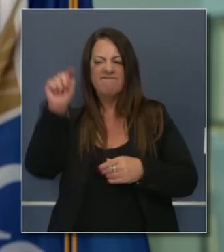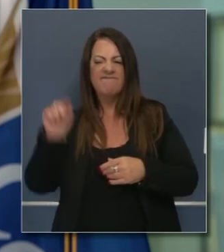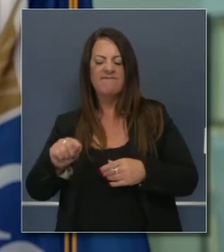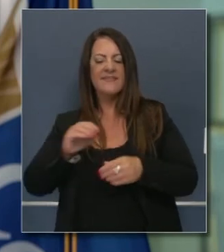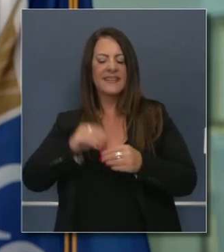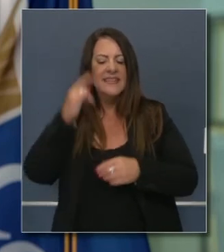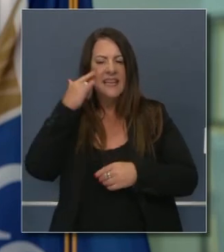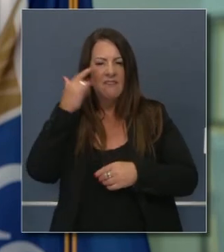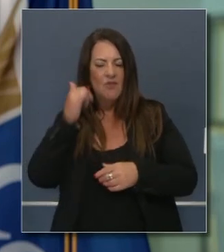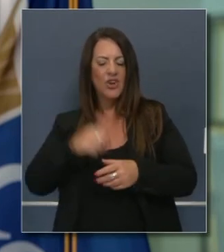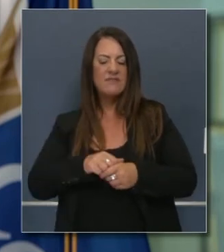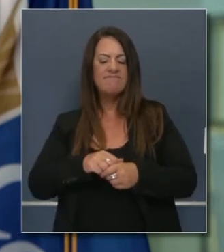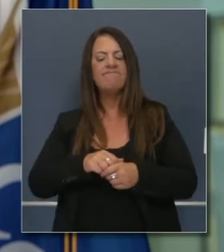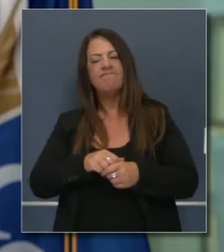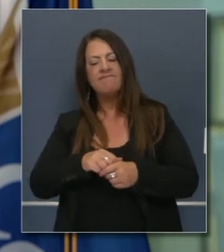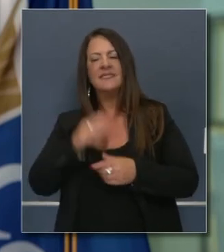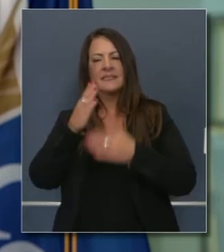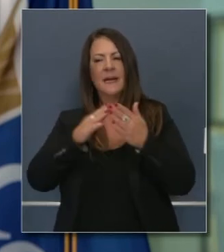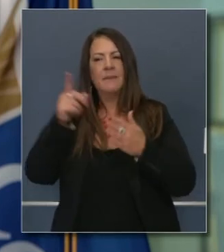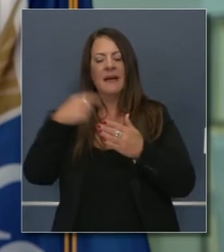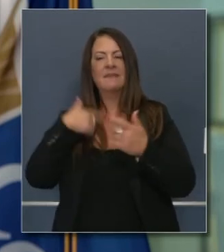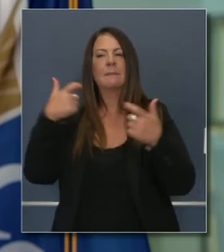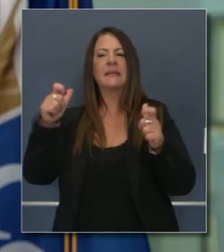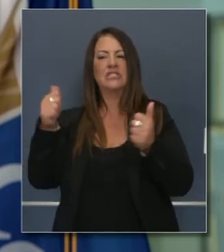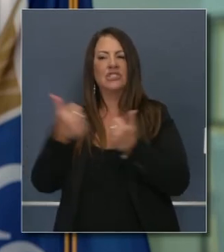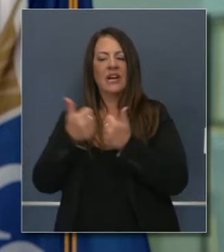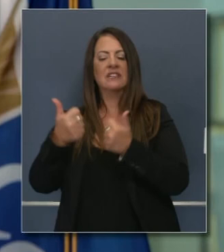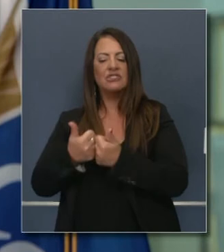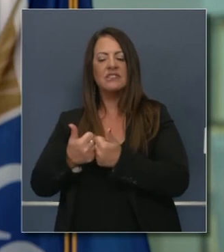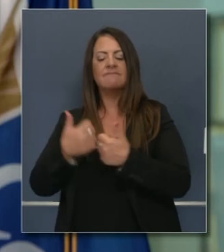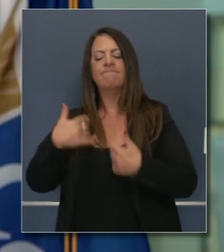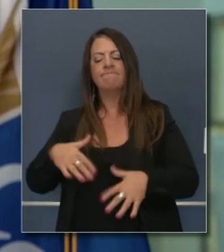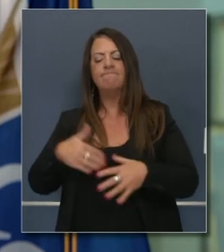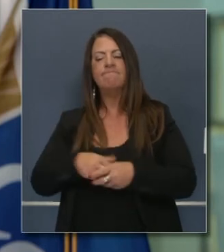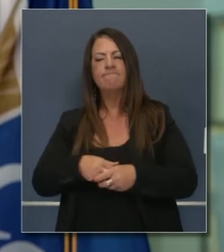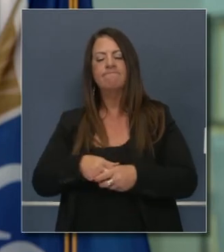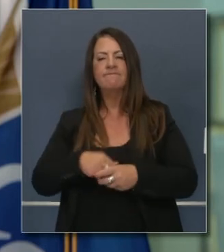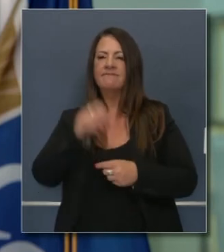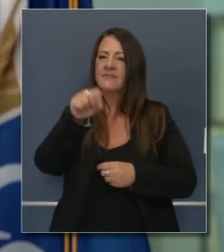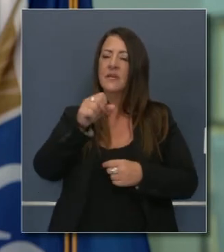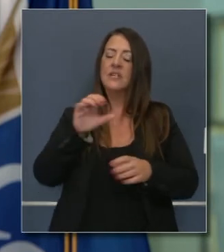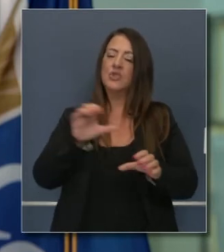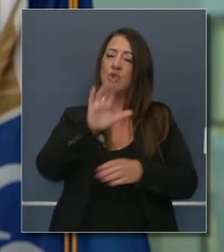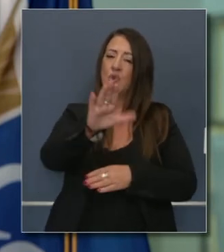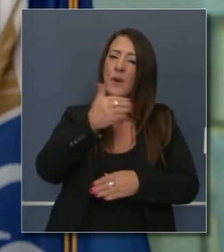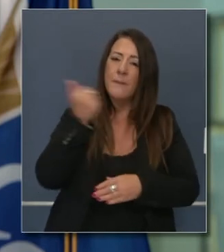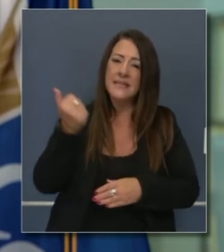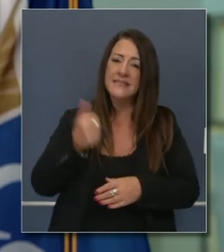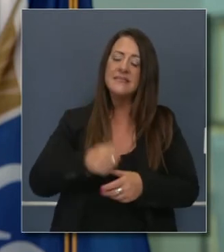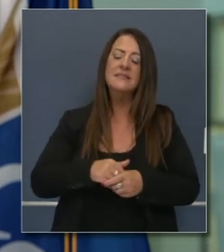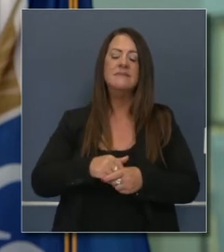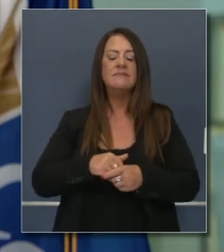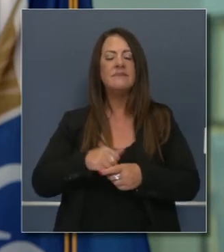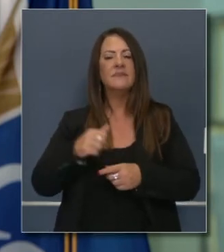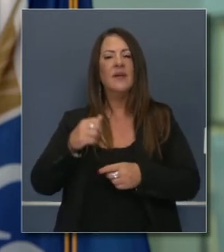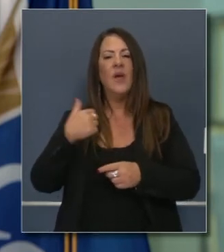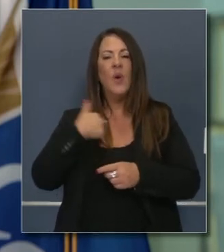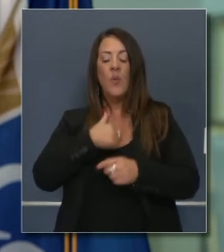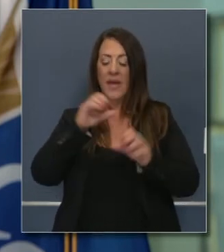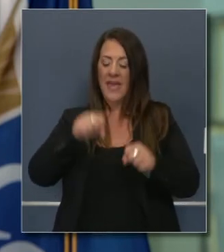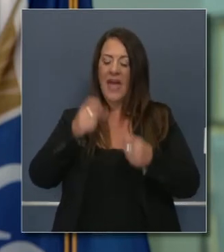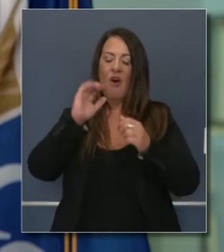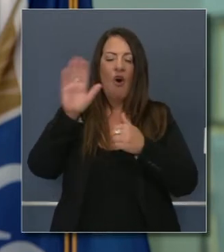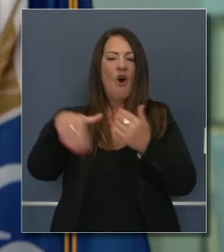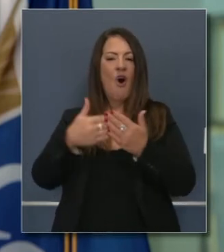partes del estado hay condados en el estado que están teniendo dificultades más que otros pero una vez más hagan ustedes su parte